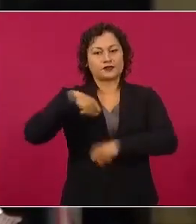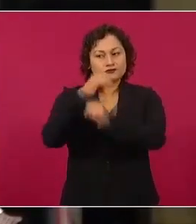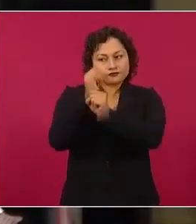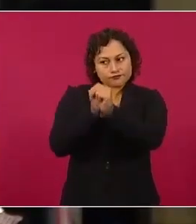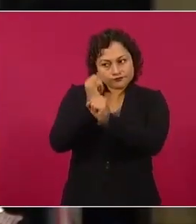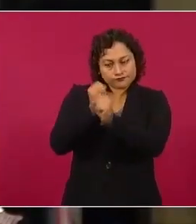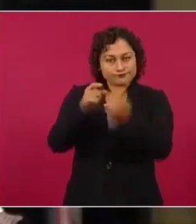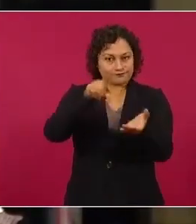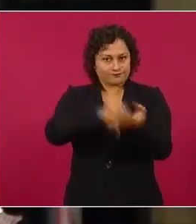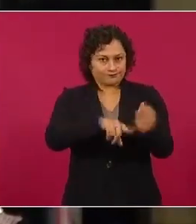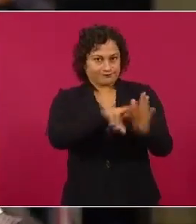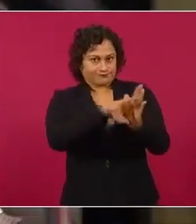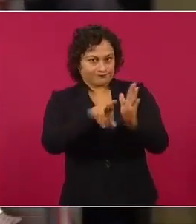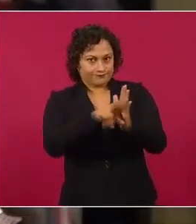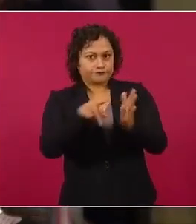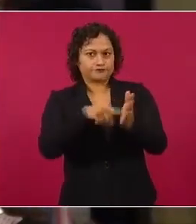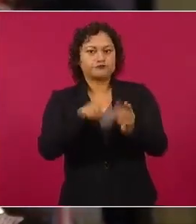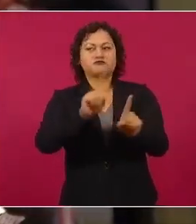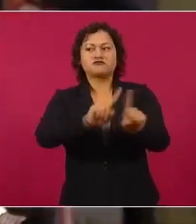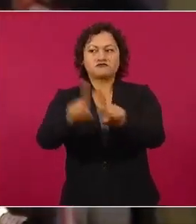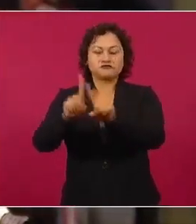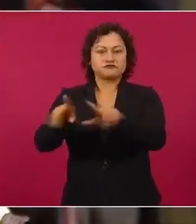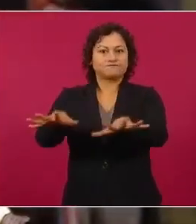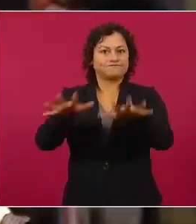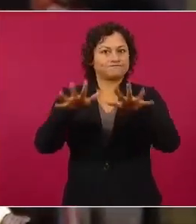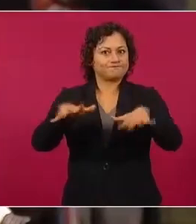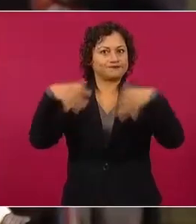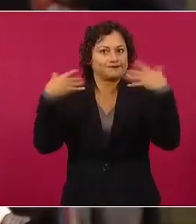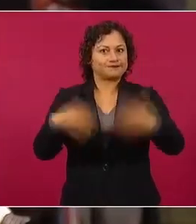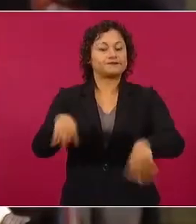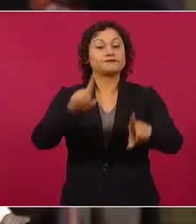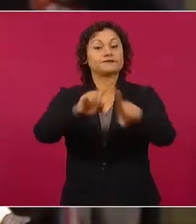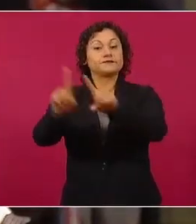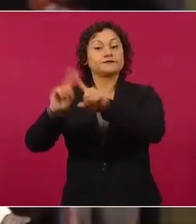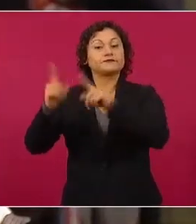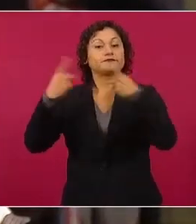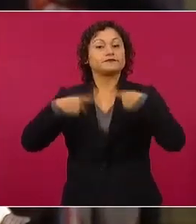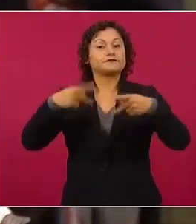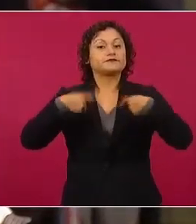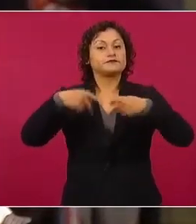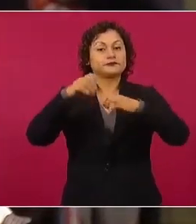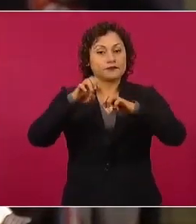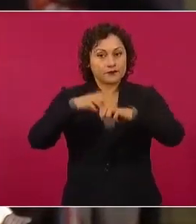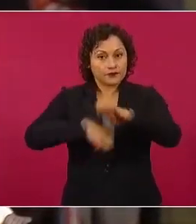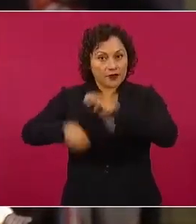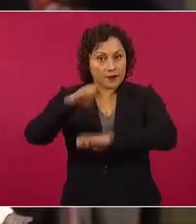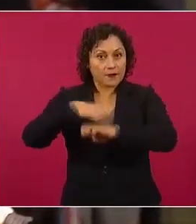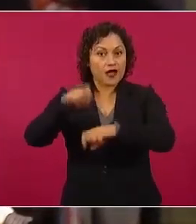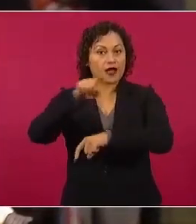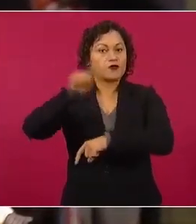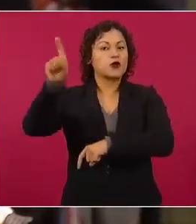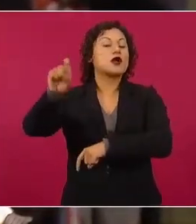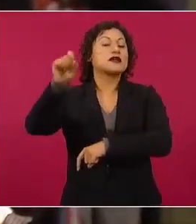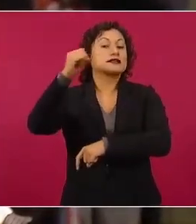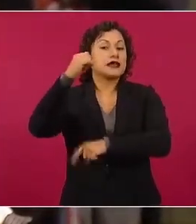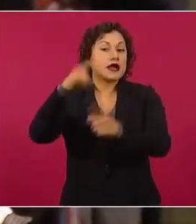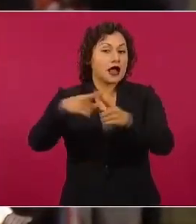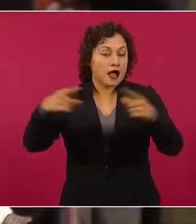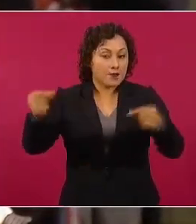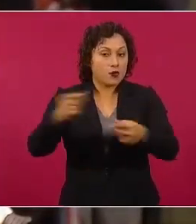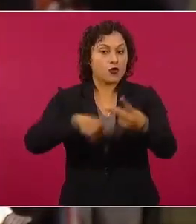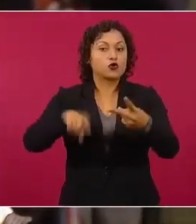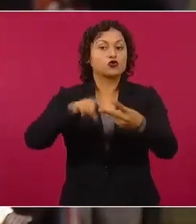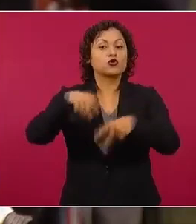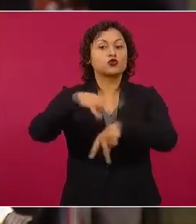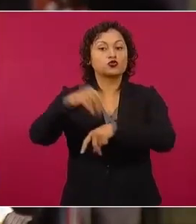en Contralínea, los casos más escandalosos son los de los embajadores de Japón, Suiza y Noruega, quienes perciben